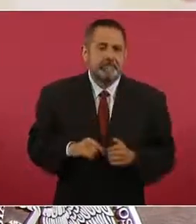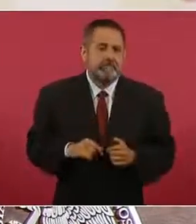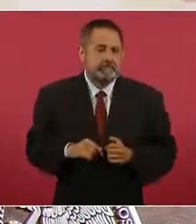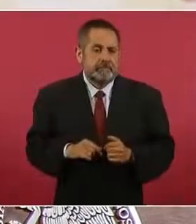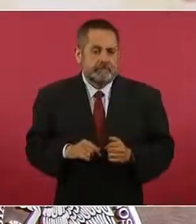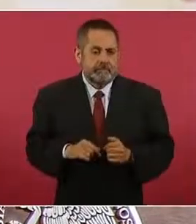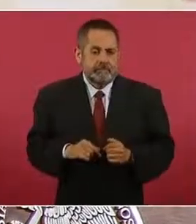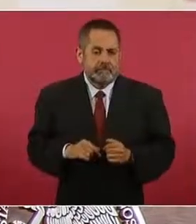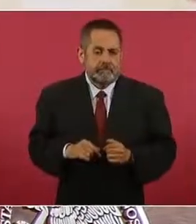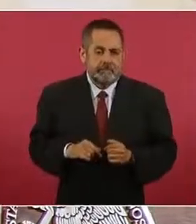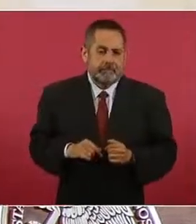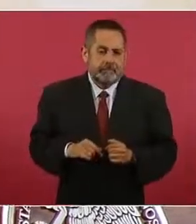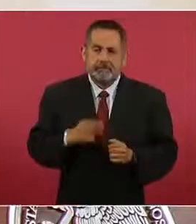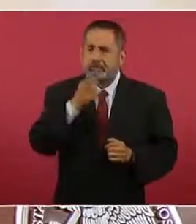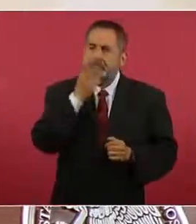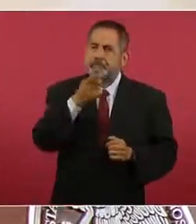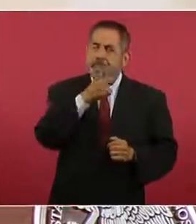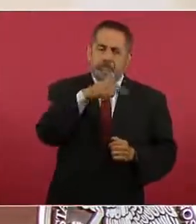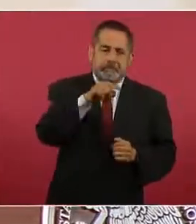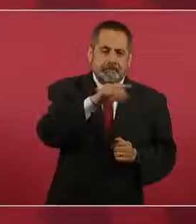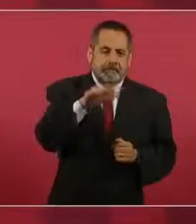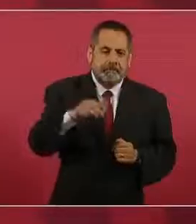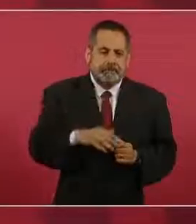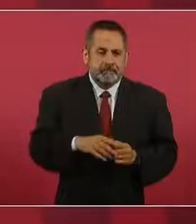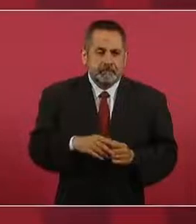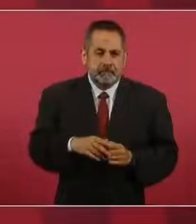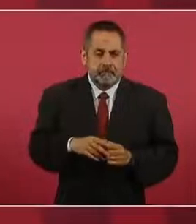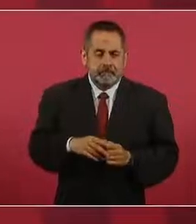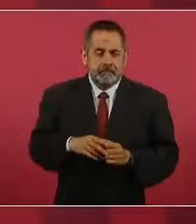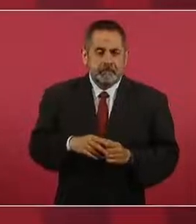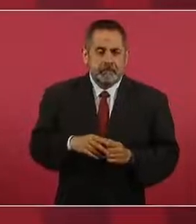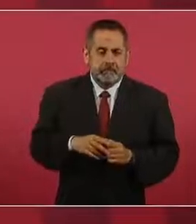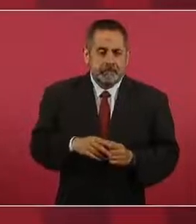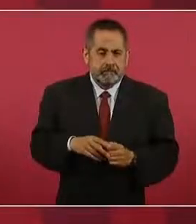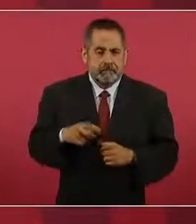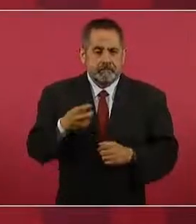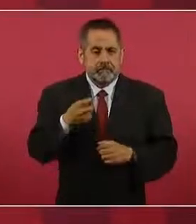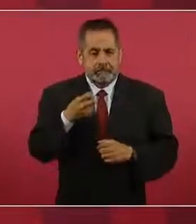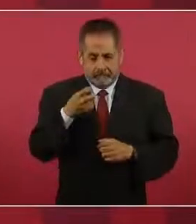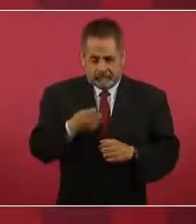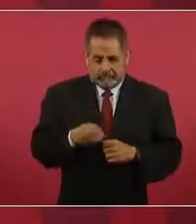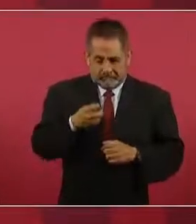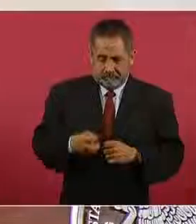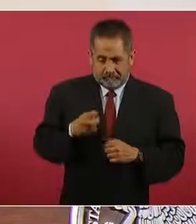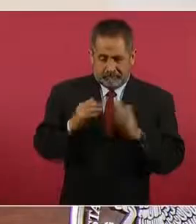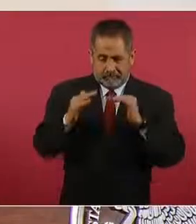dicen en este hogar, defendemos al INE,